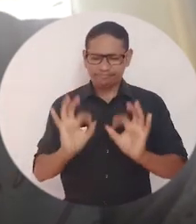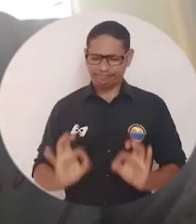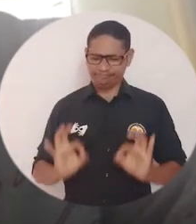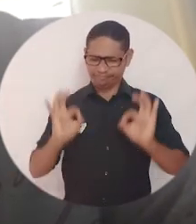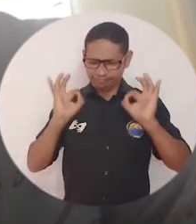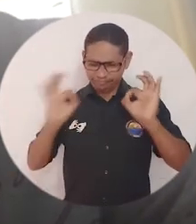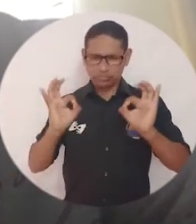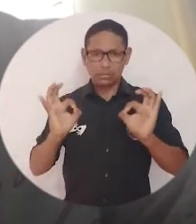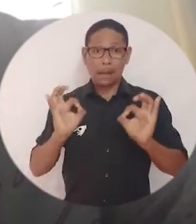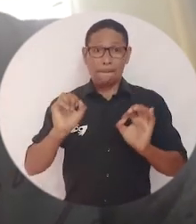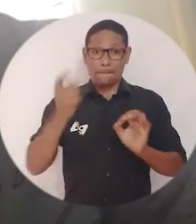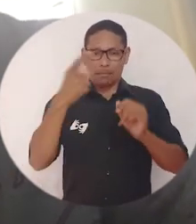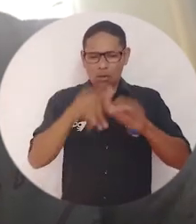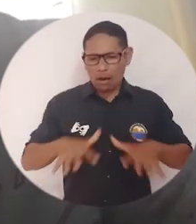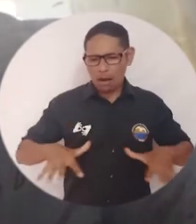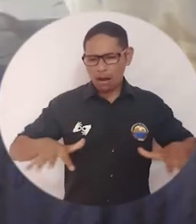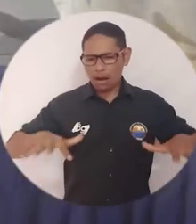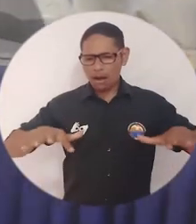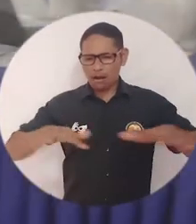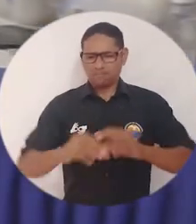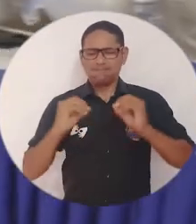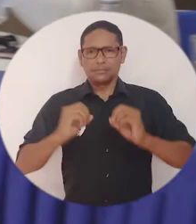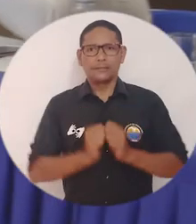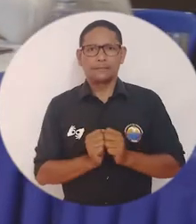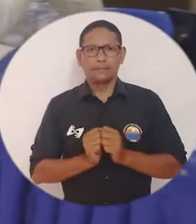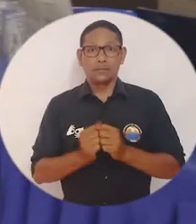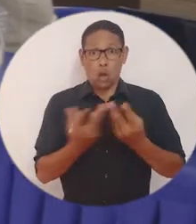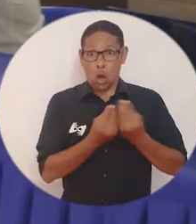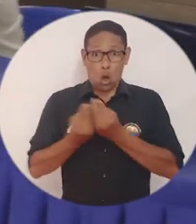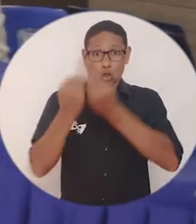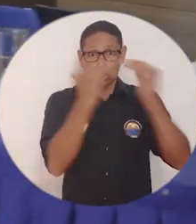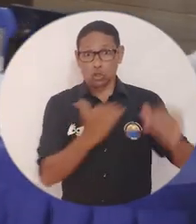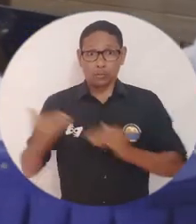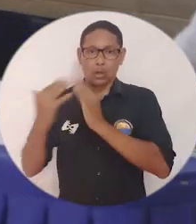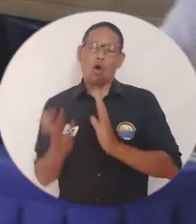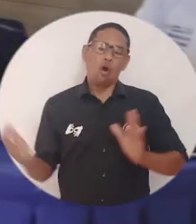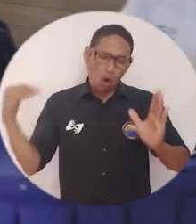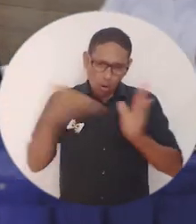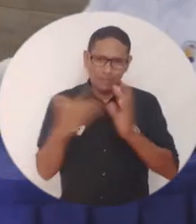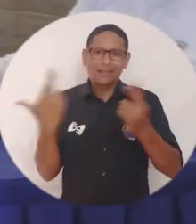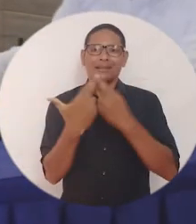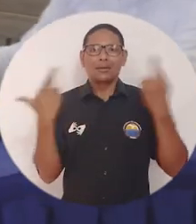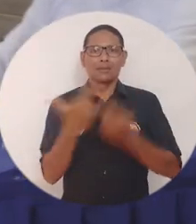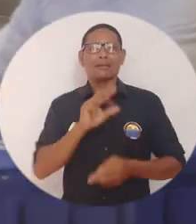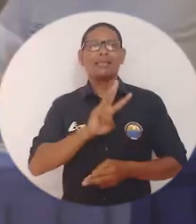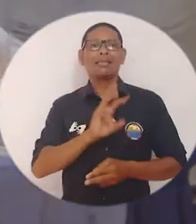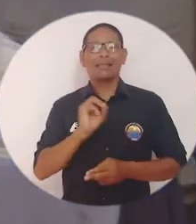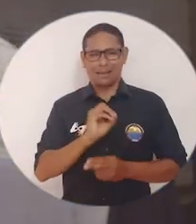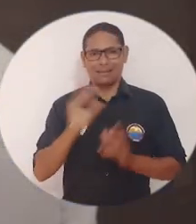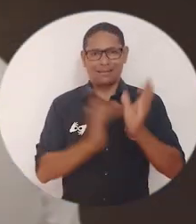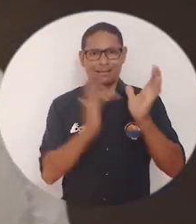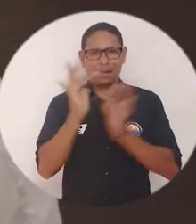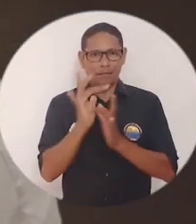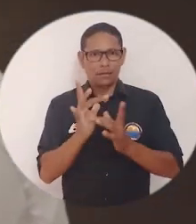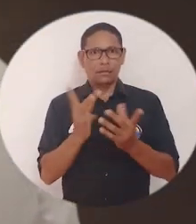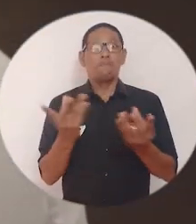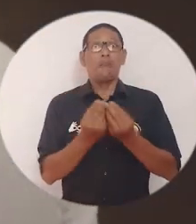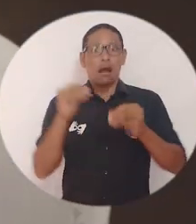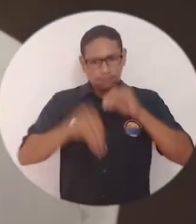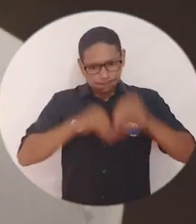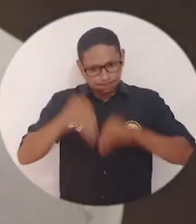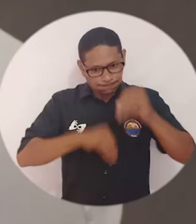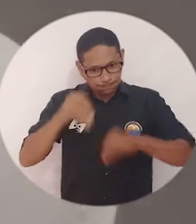calidad, primero es el territorio. El Consejo Superior sesionará nuevamente el próximo 30 de abril para seguir avanzando en el